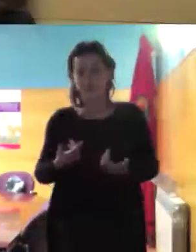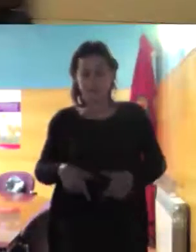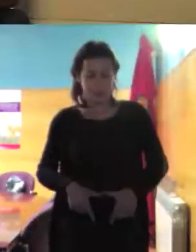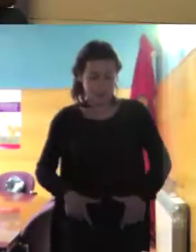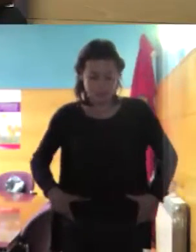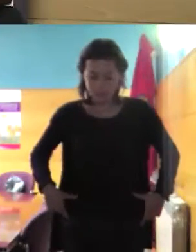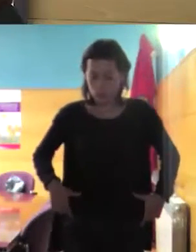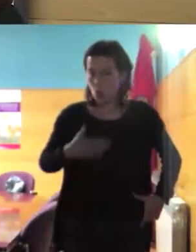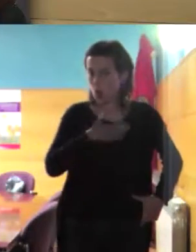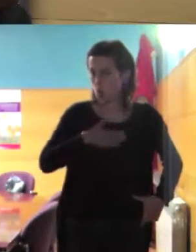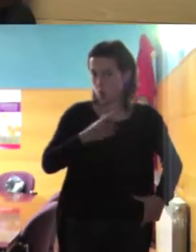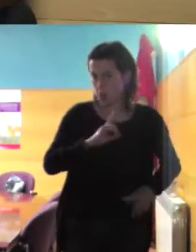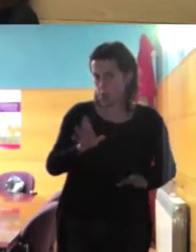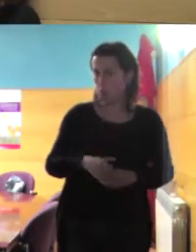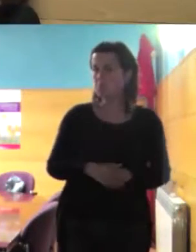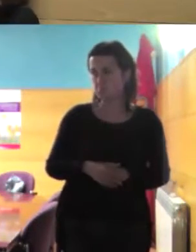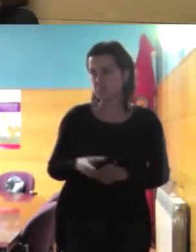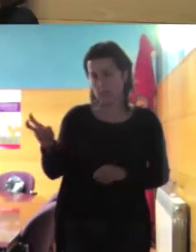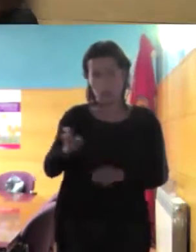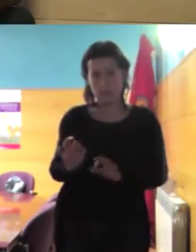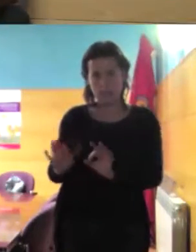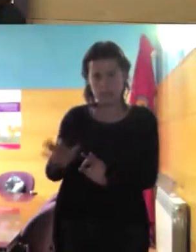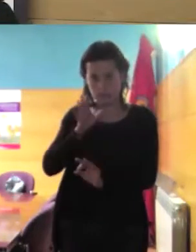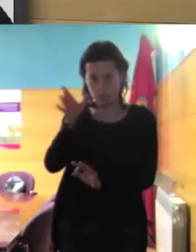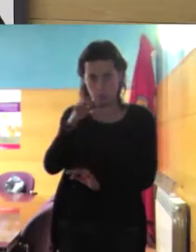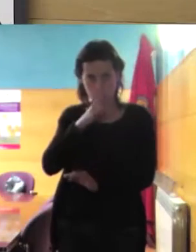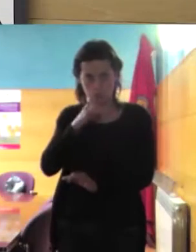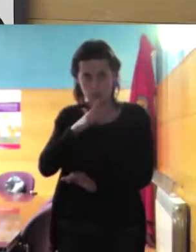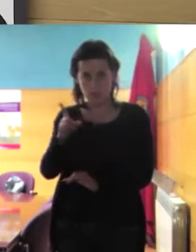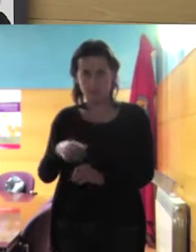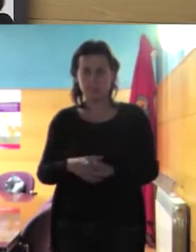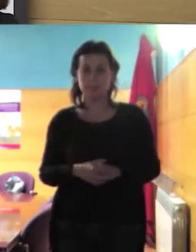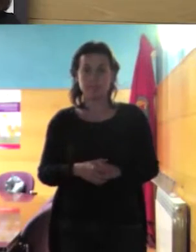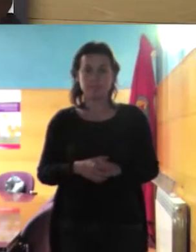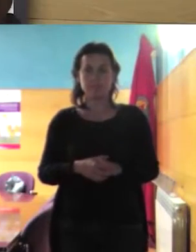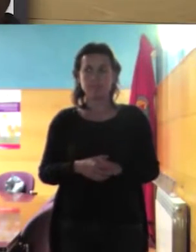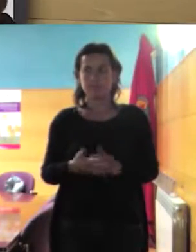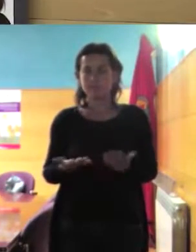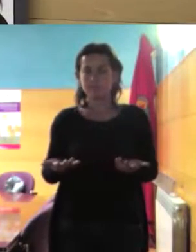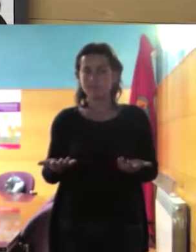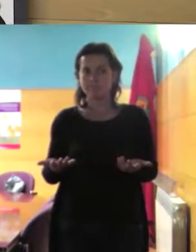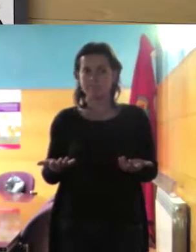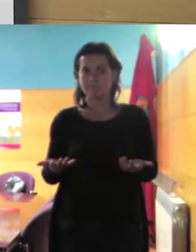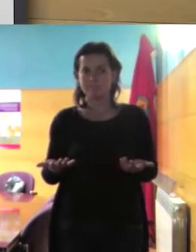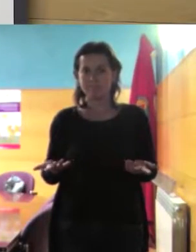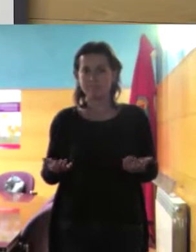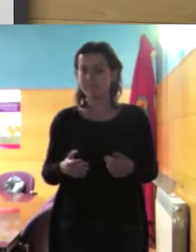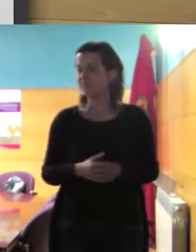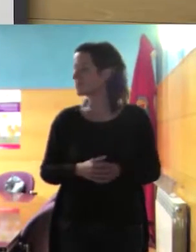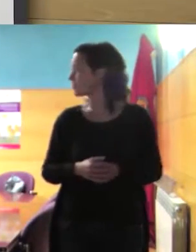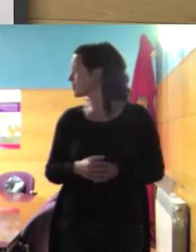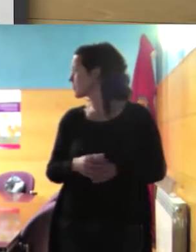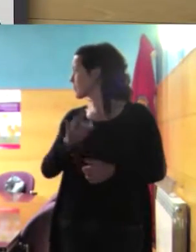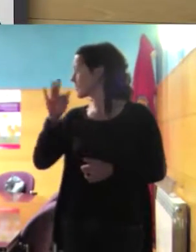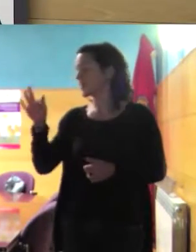su no, no viene así porque ha venido a la constitución o sea si además somos si os